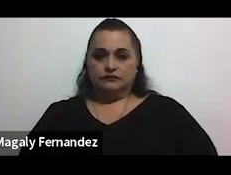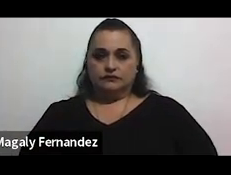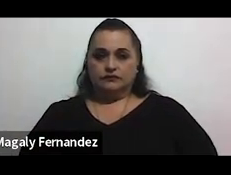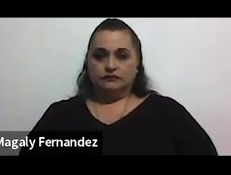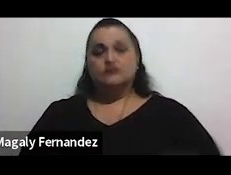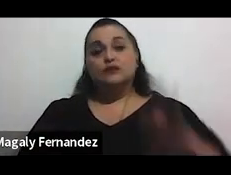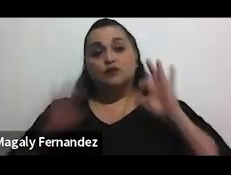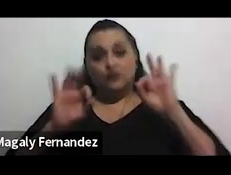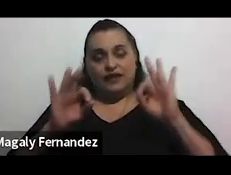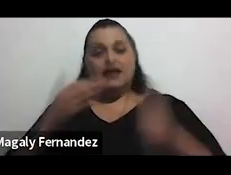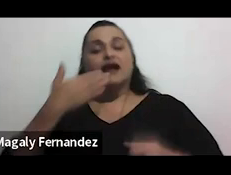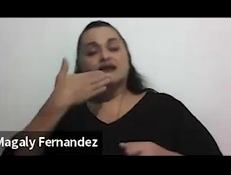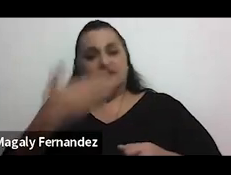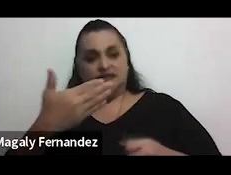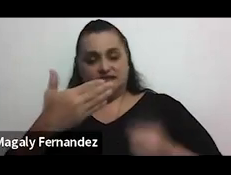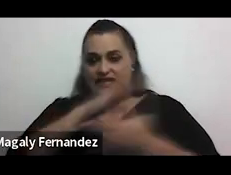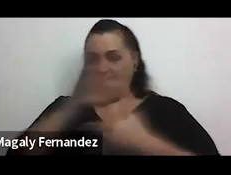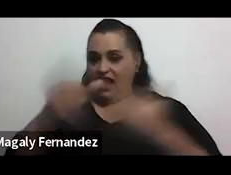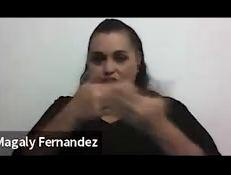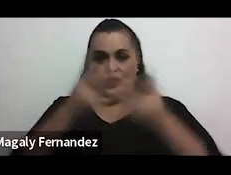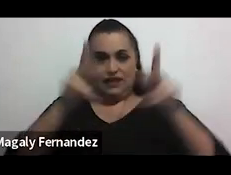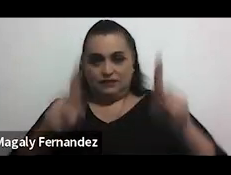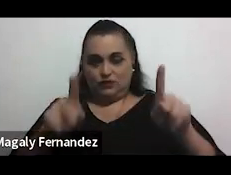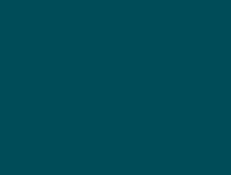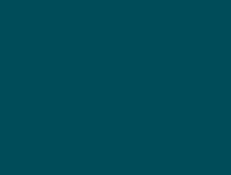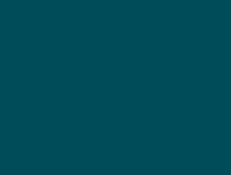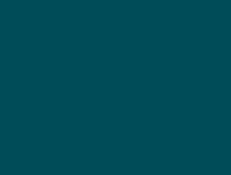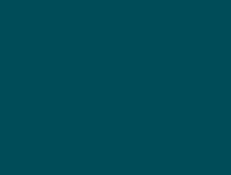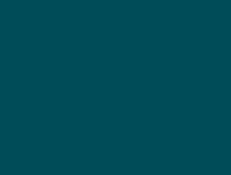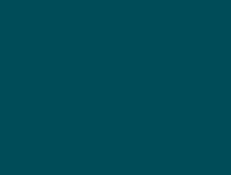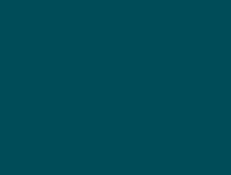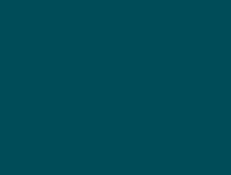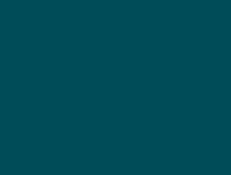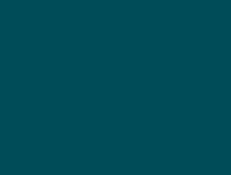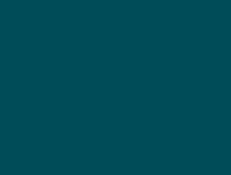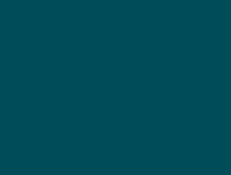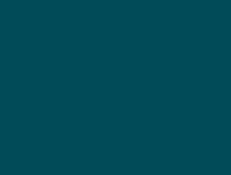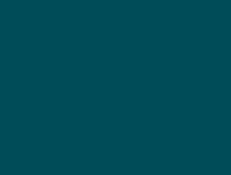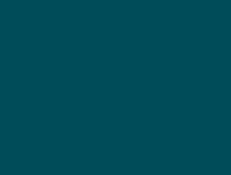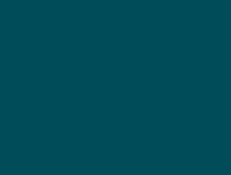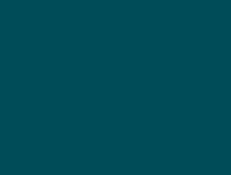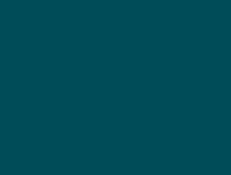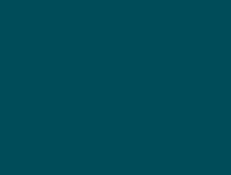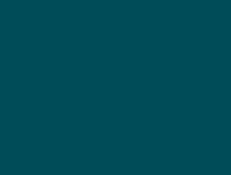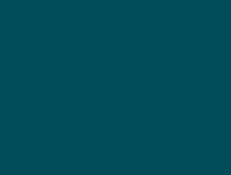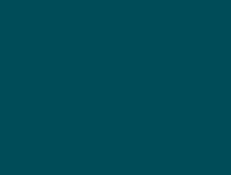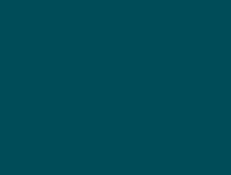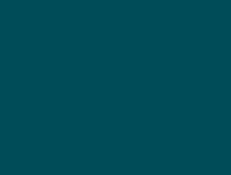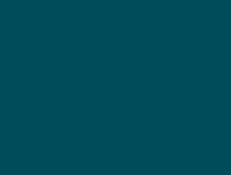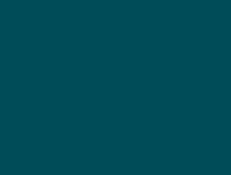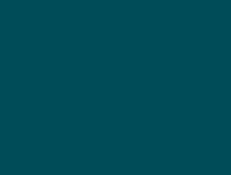muy bien agradecerles a quienes nos acompañaron el día de hoy les esperamos